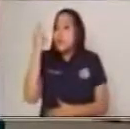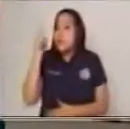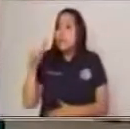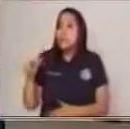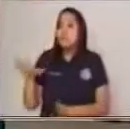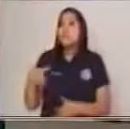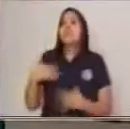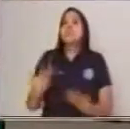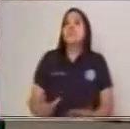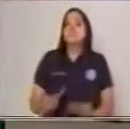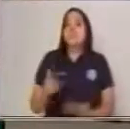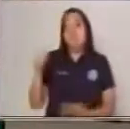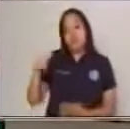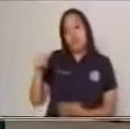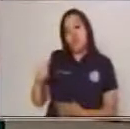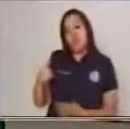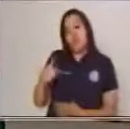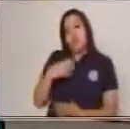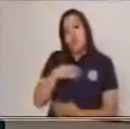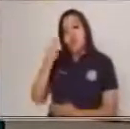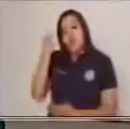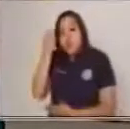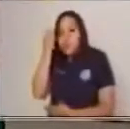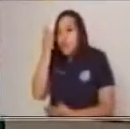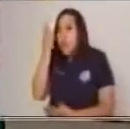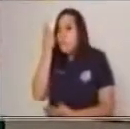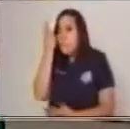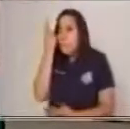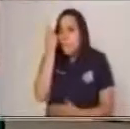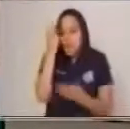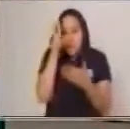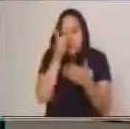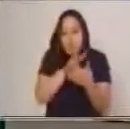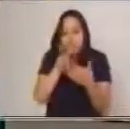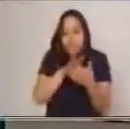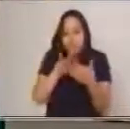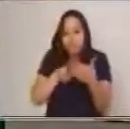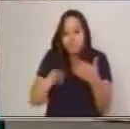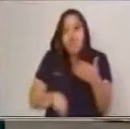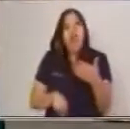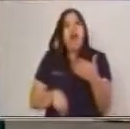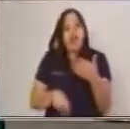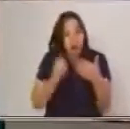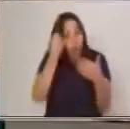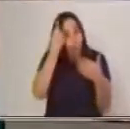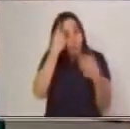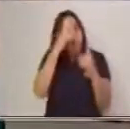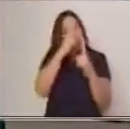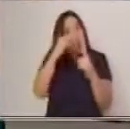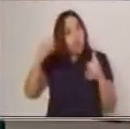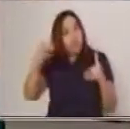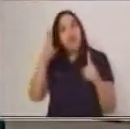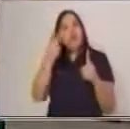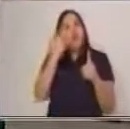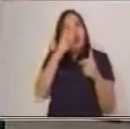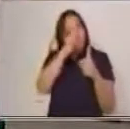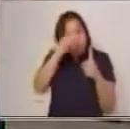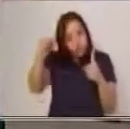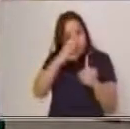porque en este momento usted puede comprender a través de la lectura, a través de una oración o a través de dos oraciones,